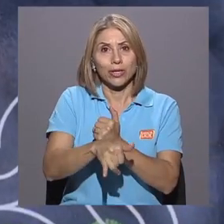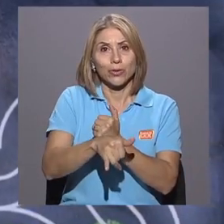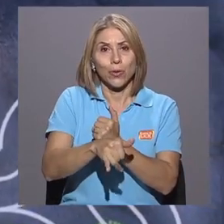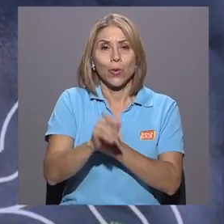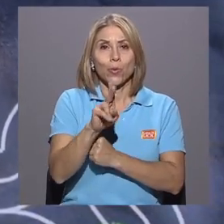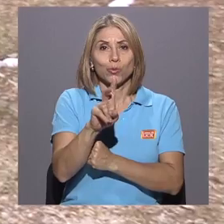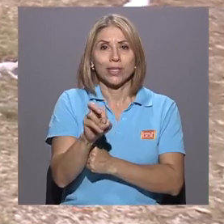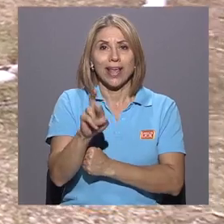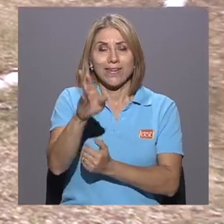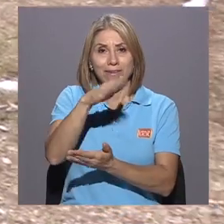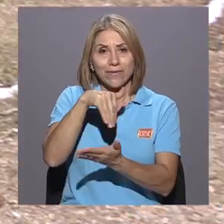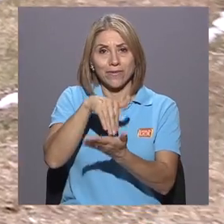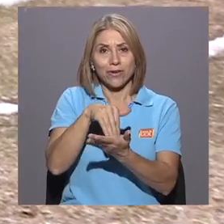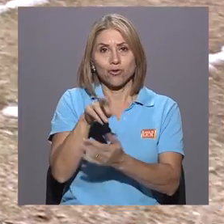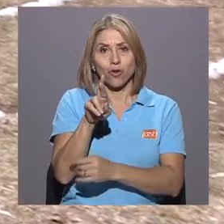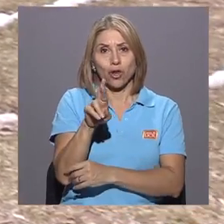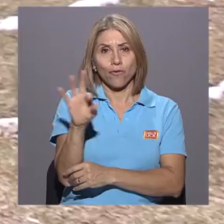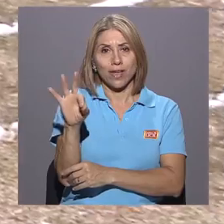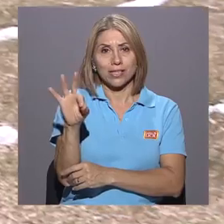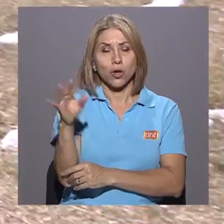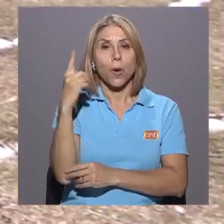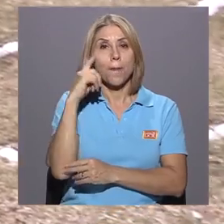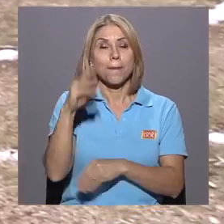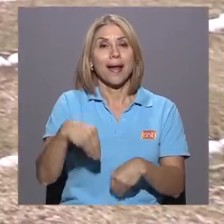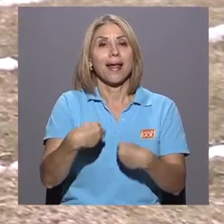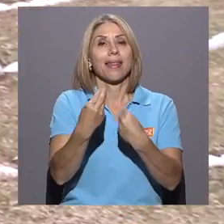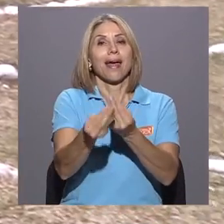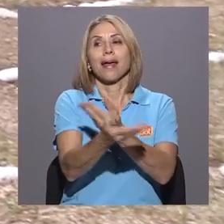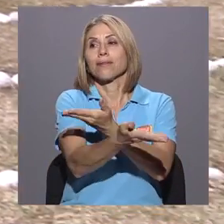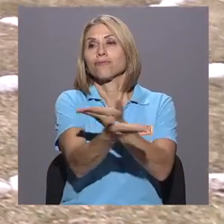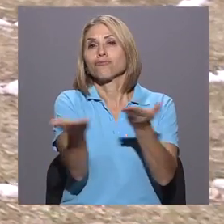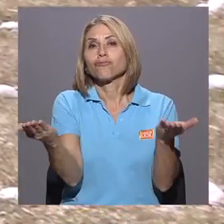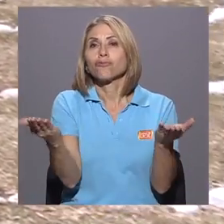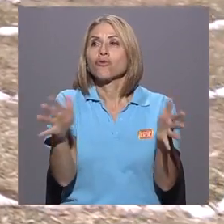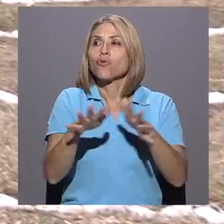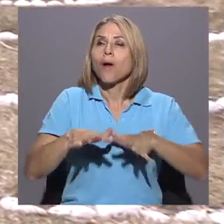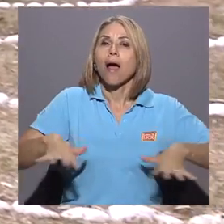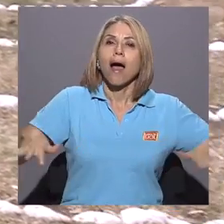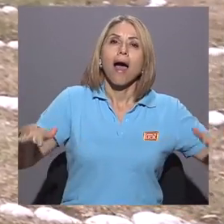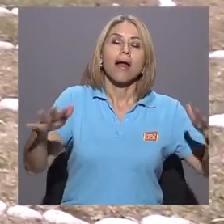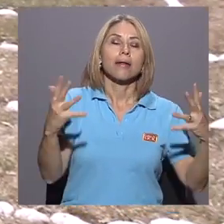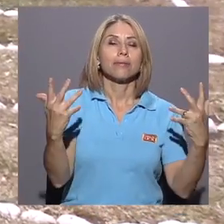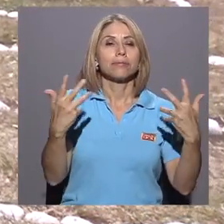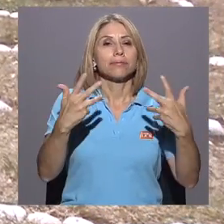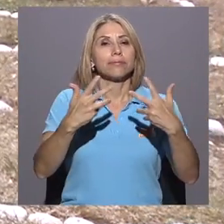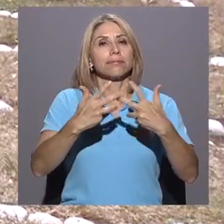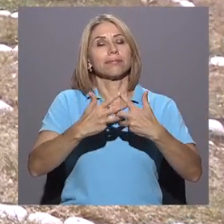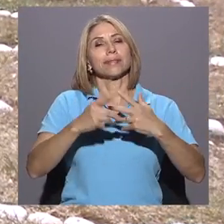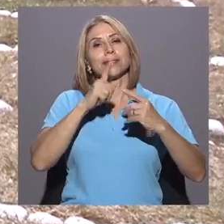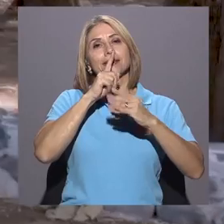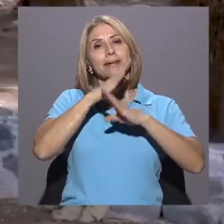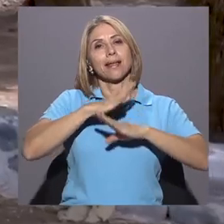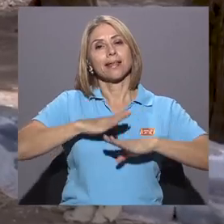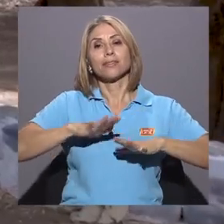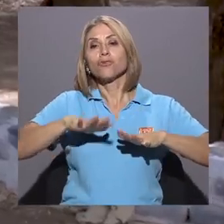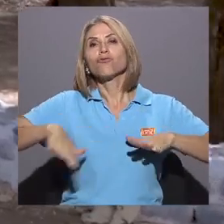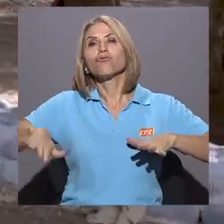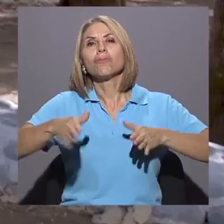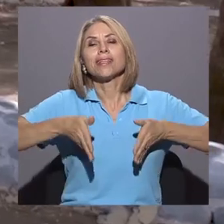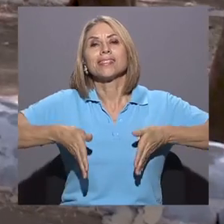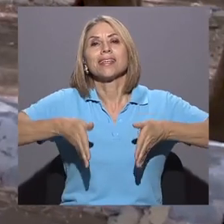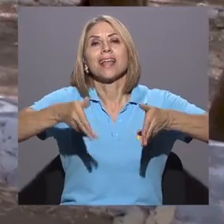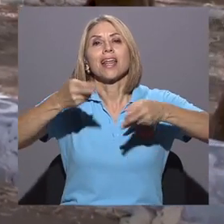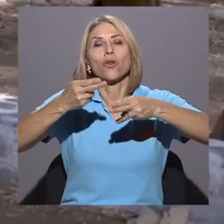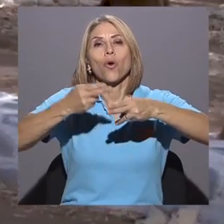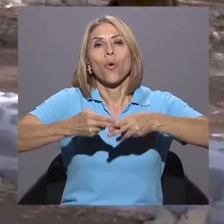Facio para proveer a la comunidad universitaria de un espacio de armonía y silencio. Se trata del Sendero